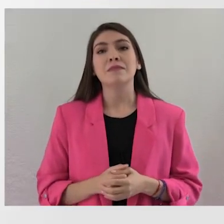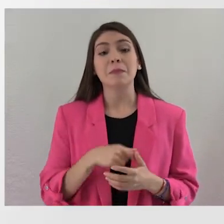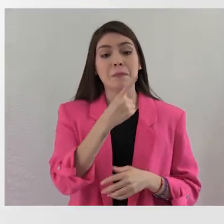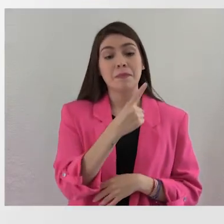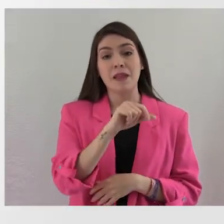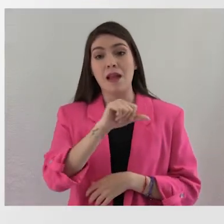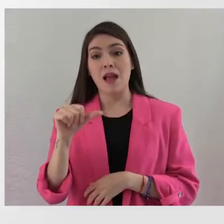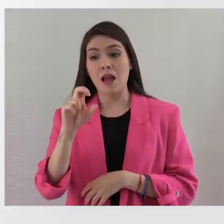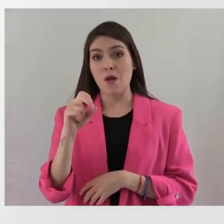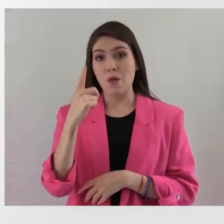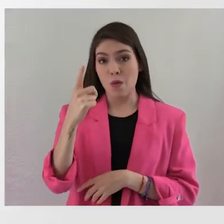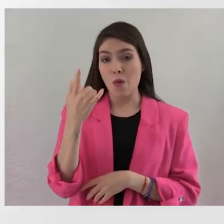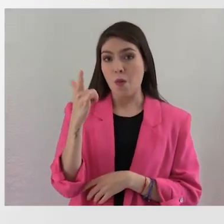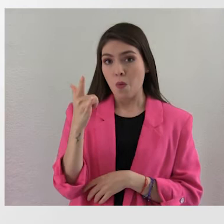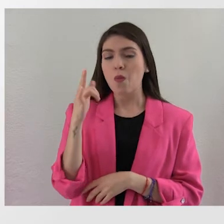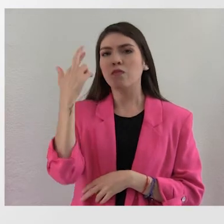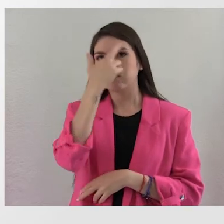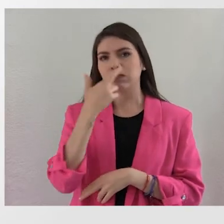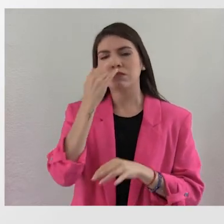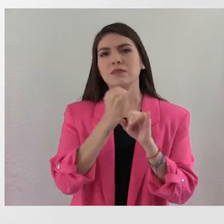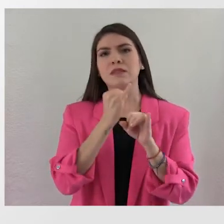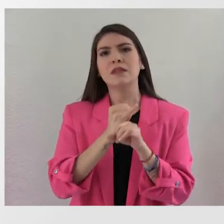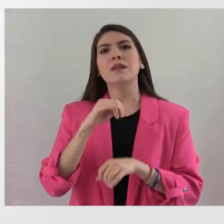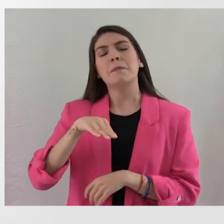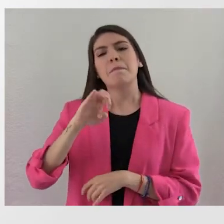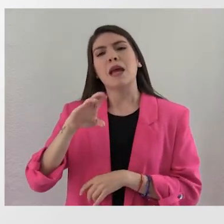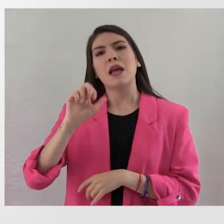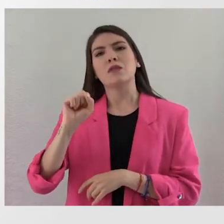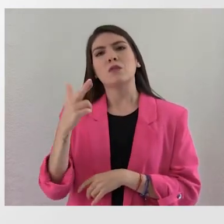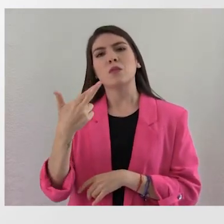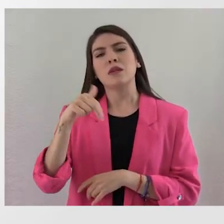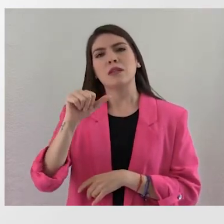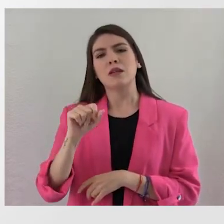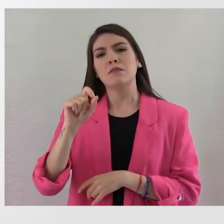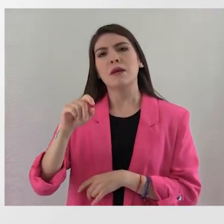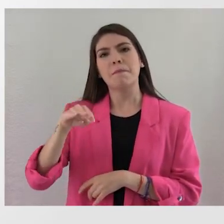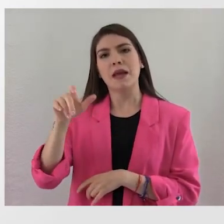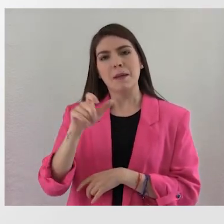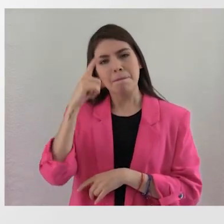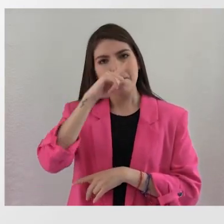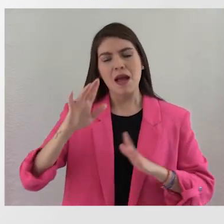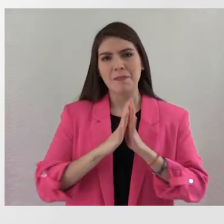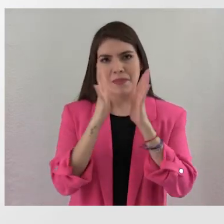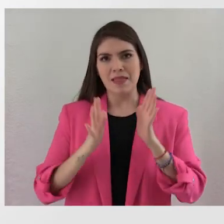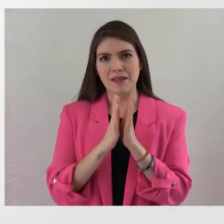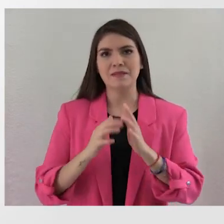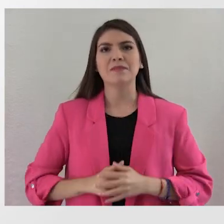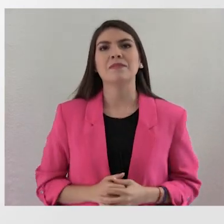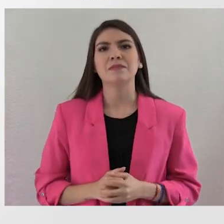Del 1 al 31 de julio visita www.meescuchas.mx para participar.